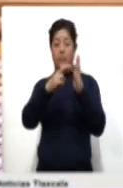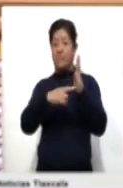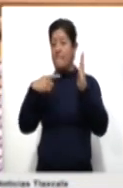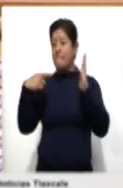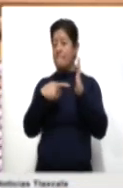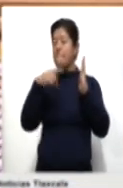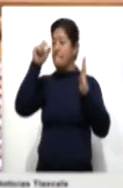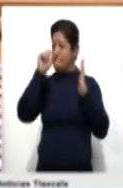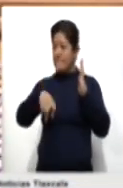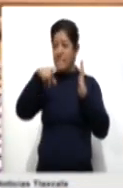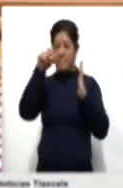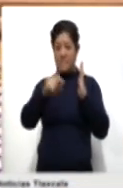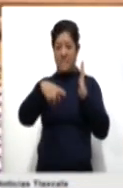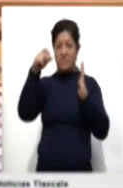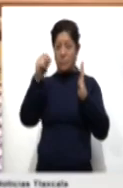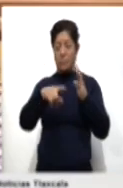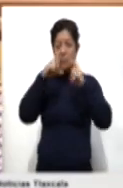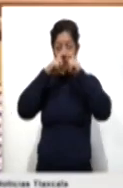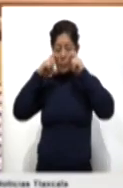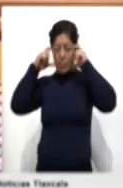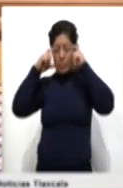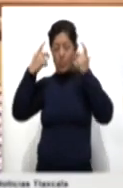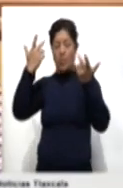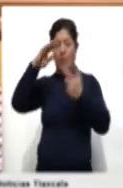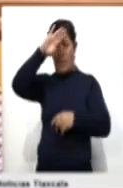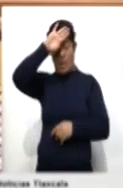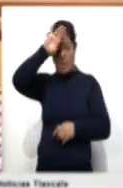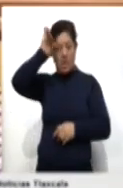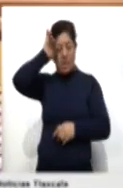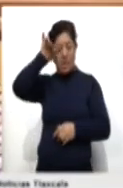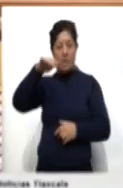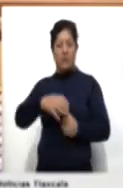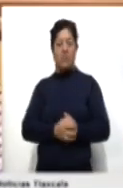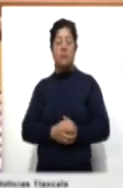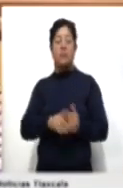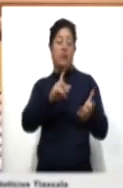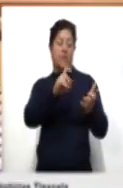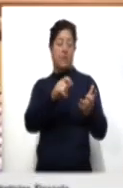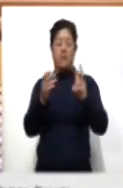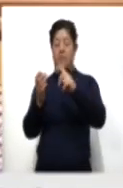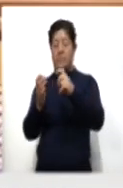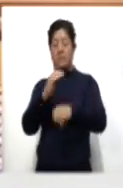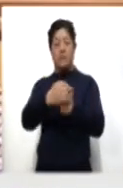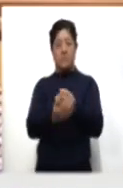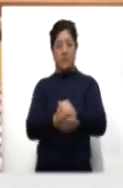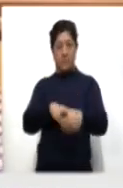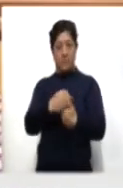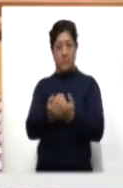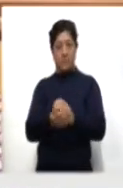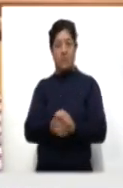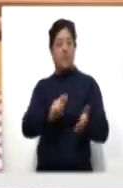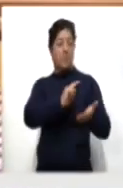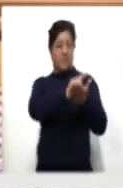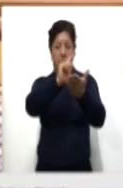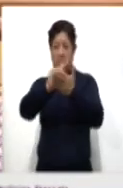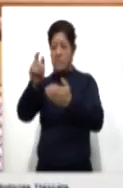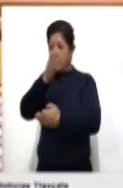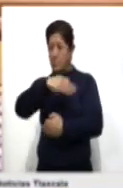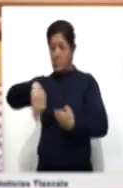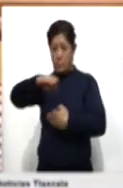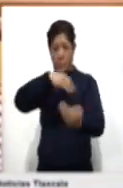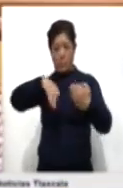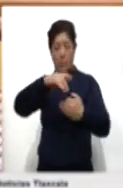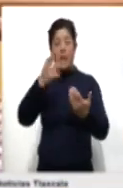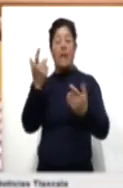de cubrebocas, tomar temperatura, gerente bacterial, lavar de manos, sanitizar los transportes en los que vienen.